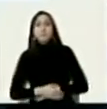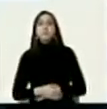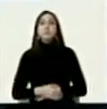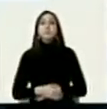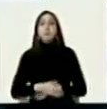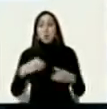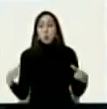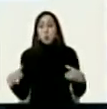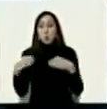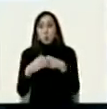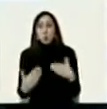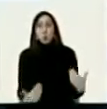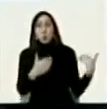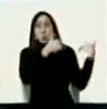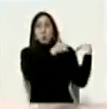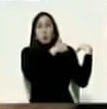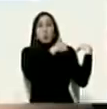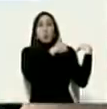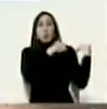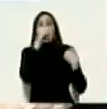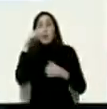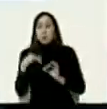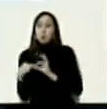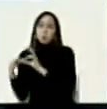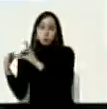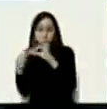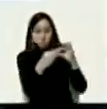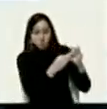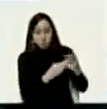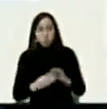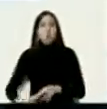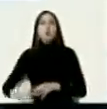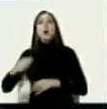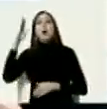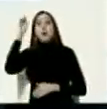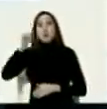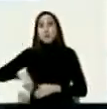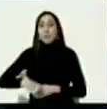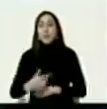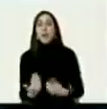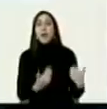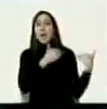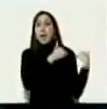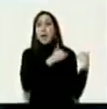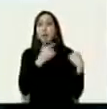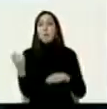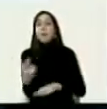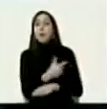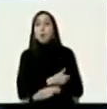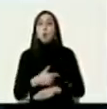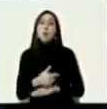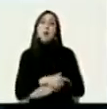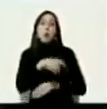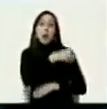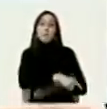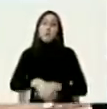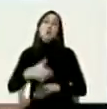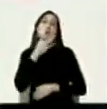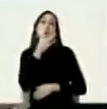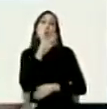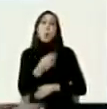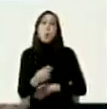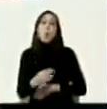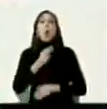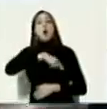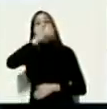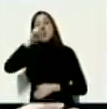delegación de la plataforma unitaria el jefe de la delegación del gobierno bolivariano con los facilitadores noruegos y